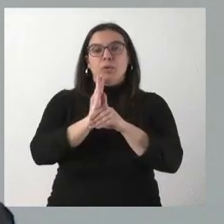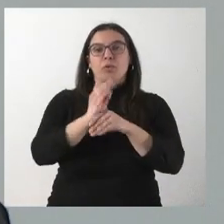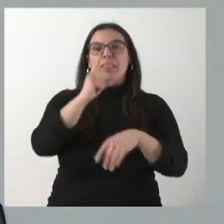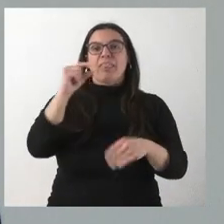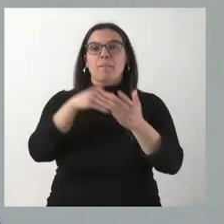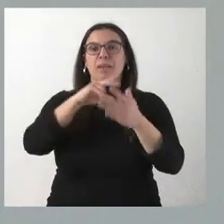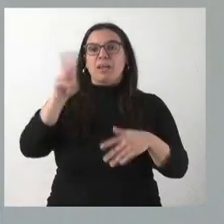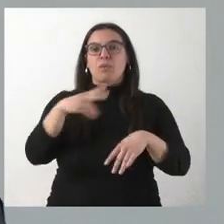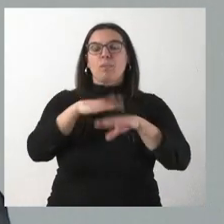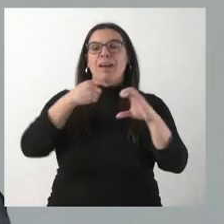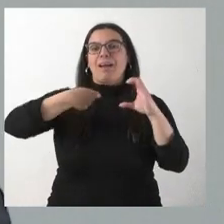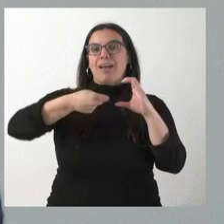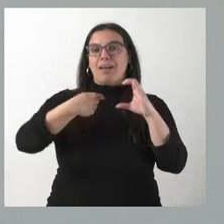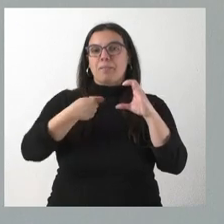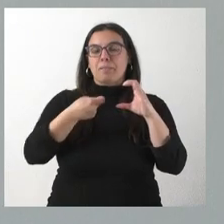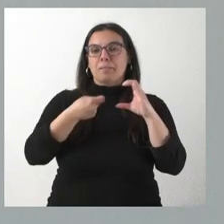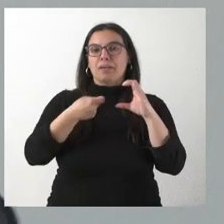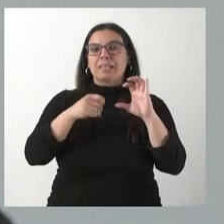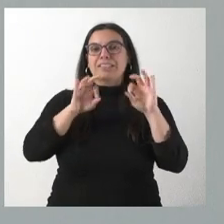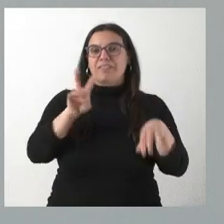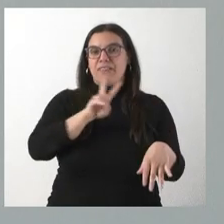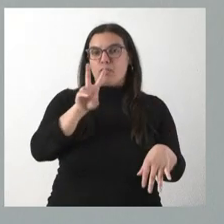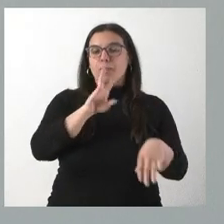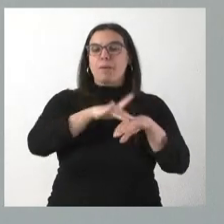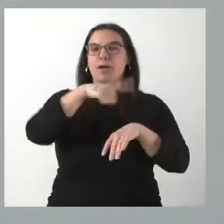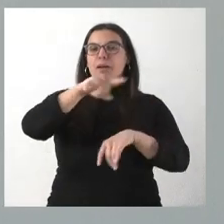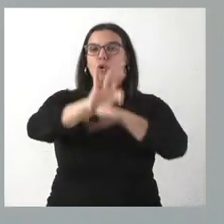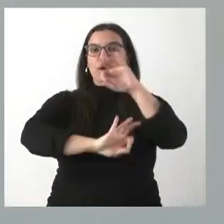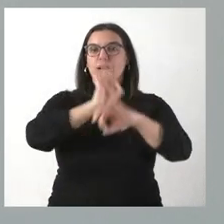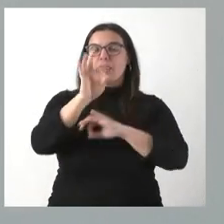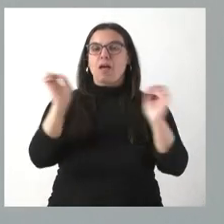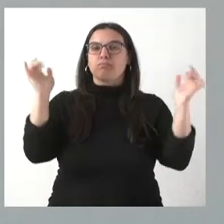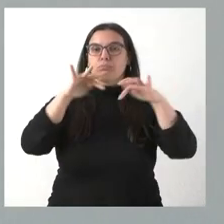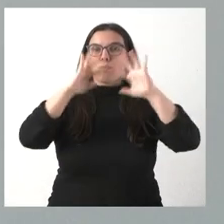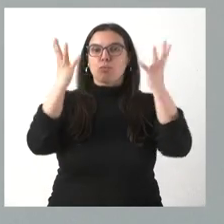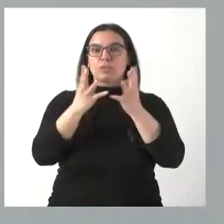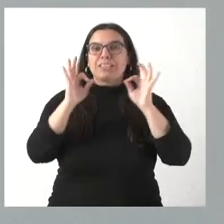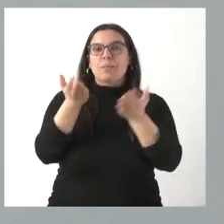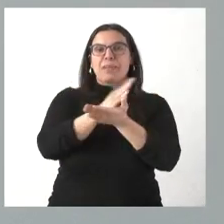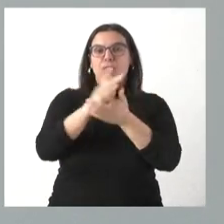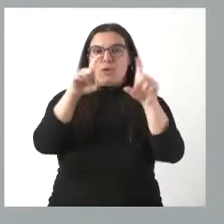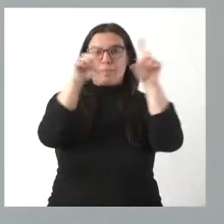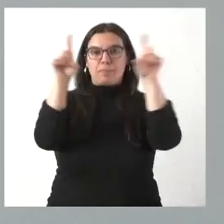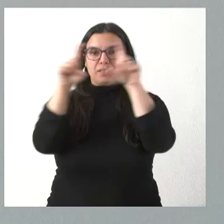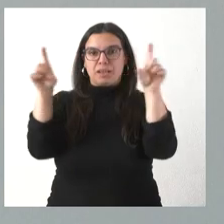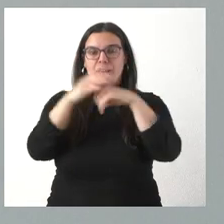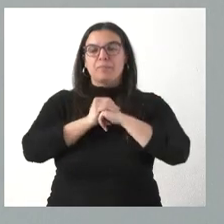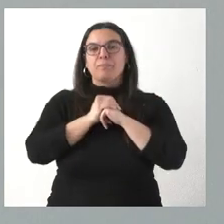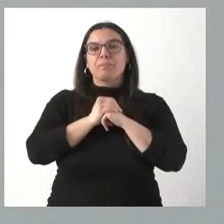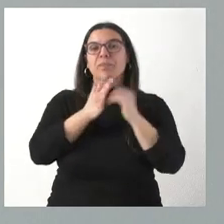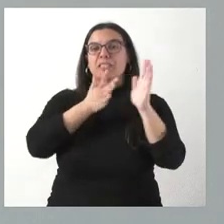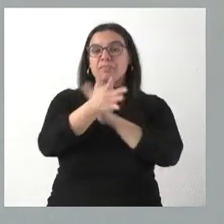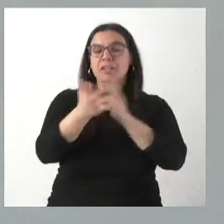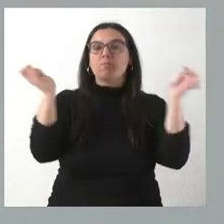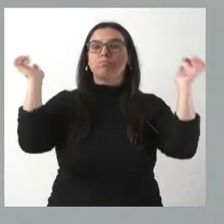euros a la Cámara de Comercio de Valladolid para organizar la Cumbre Mundial de Mediación Empresarial. Se trata de una